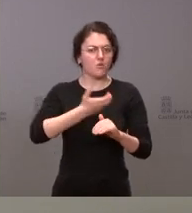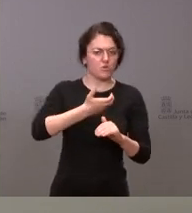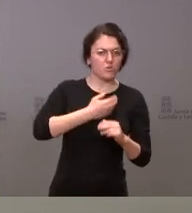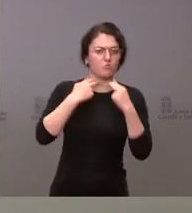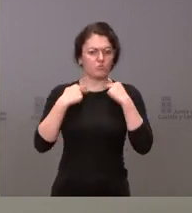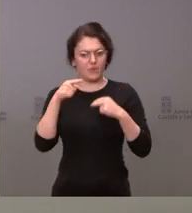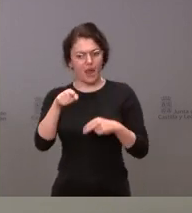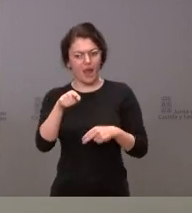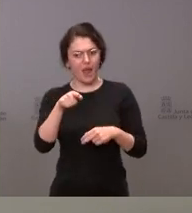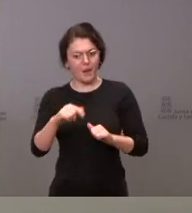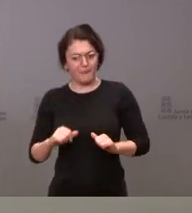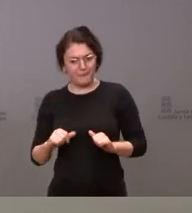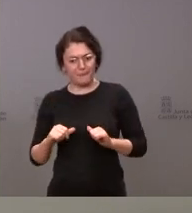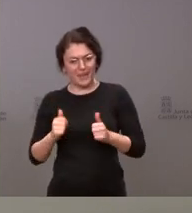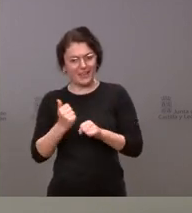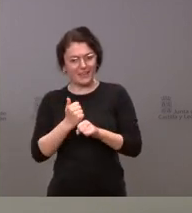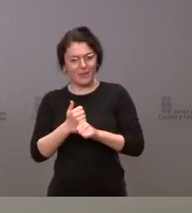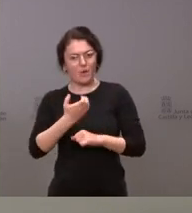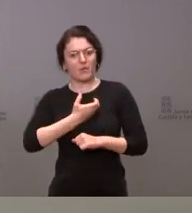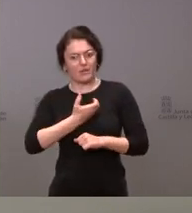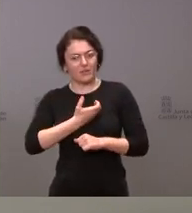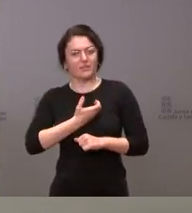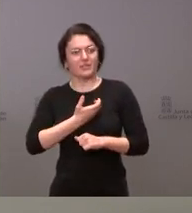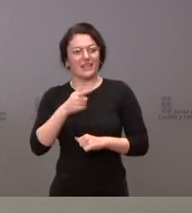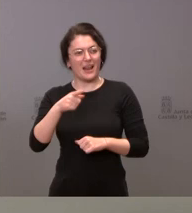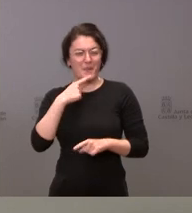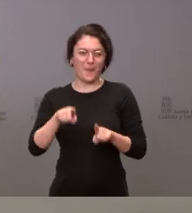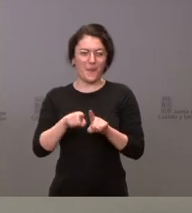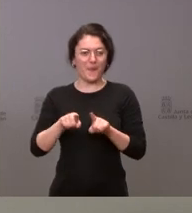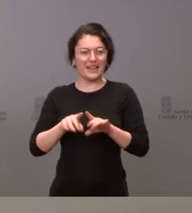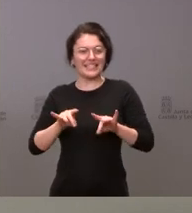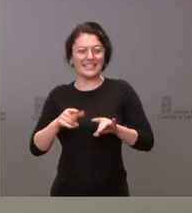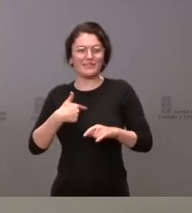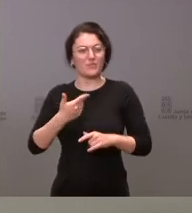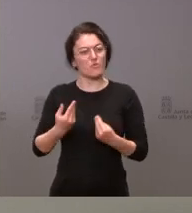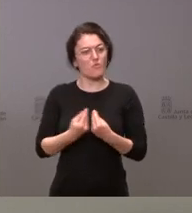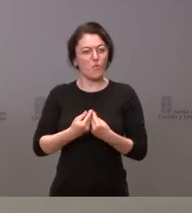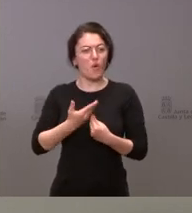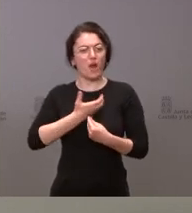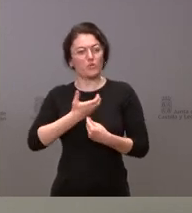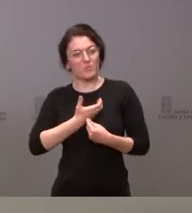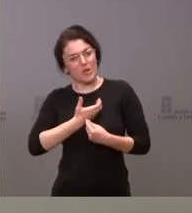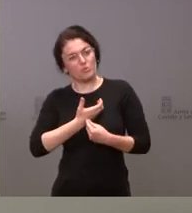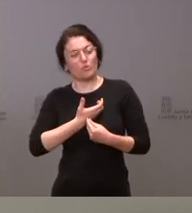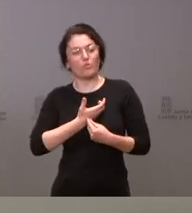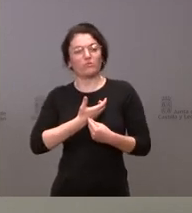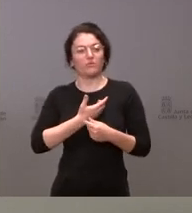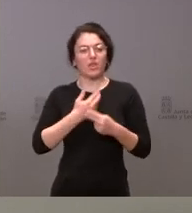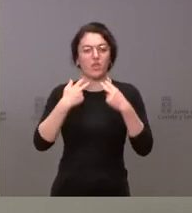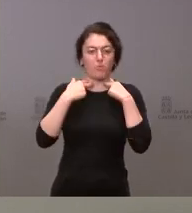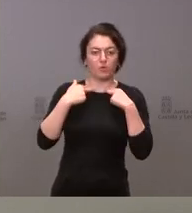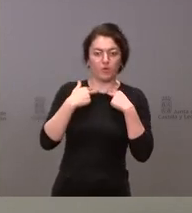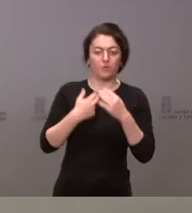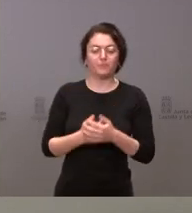especial hacia los ayuntamientos, hacia las diputaciones provinciales y, lógicamente, en espera de que se puedan ir